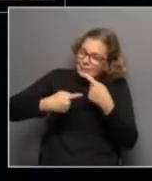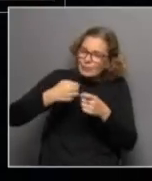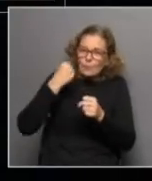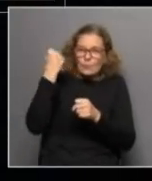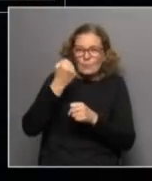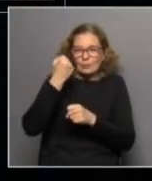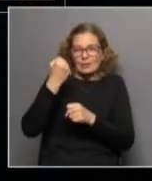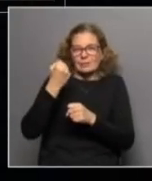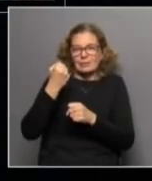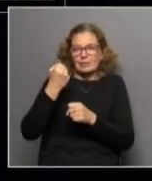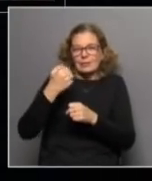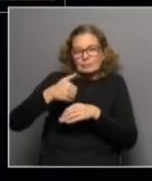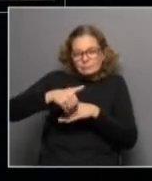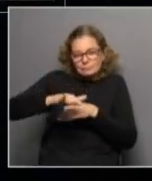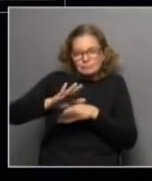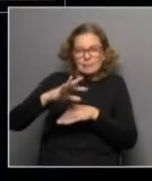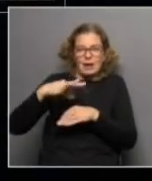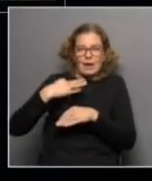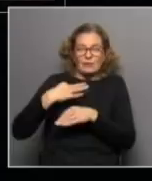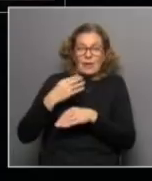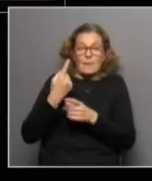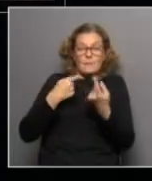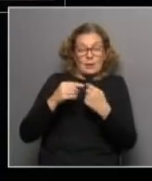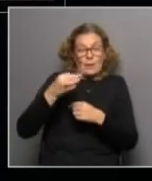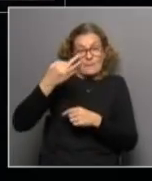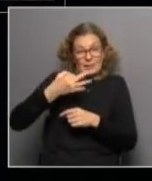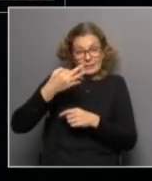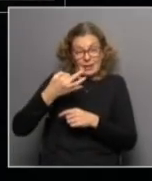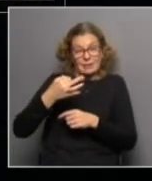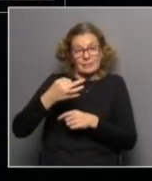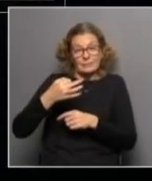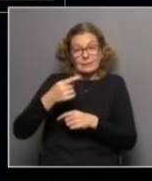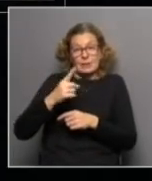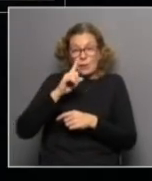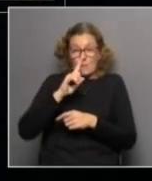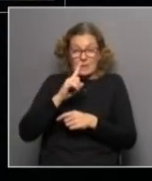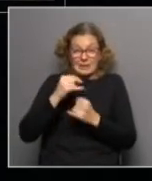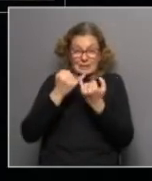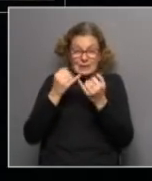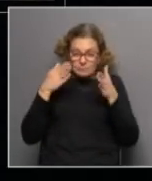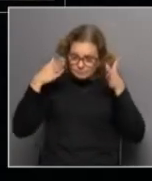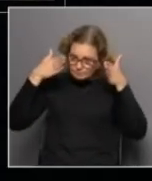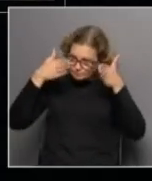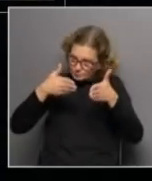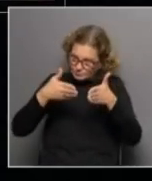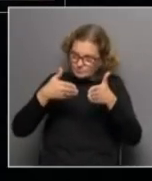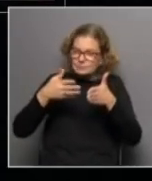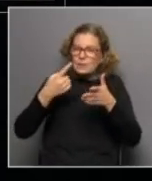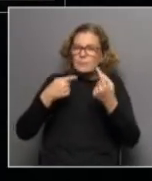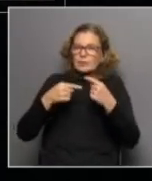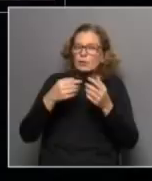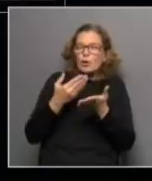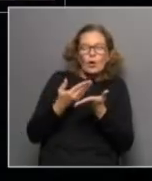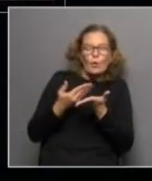durante todo el resto de la vida pero en especial si es verdad que en los mil días deben focalizarse allí las políticas pero no